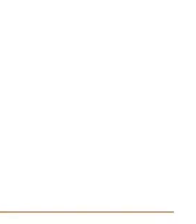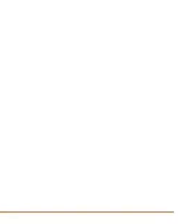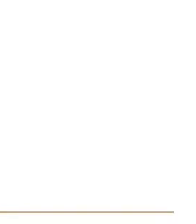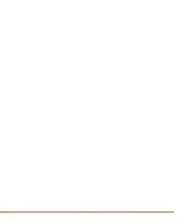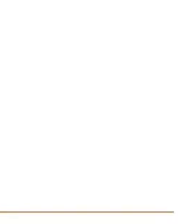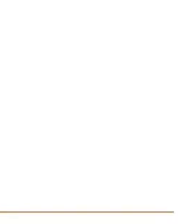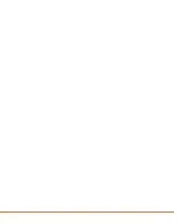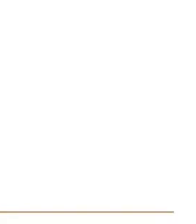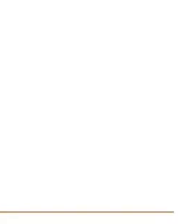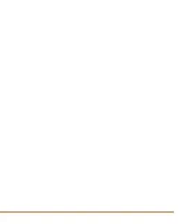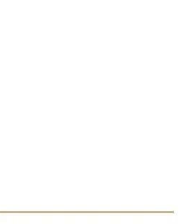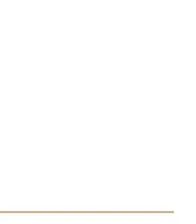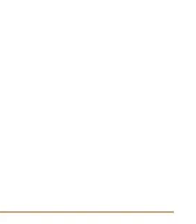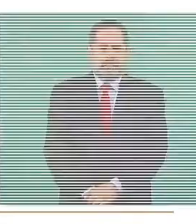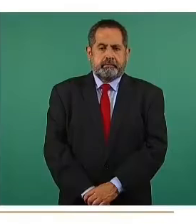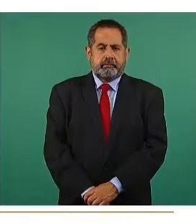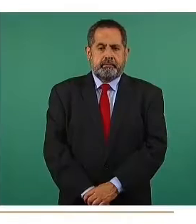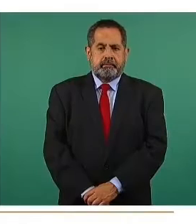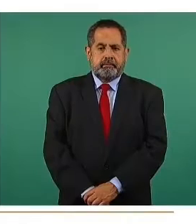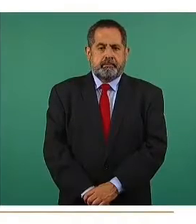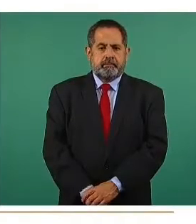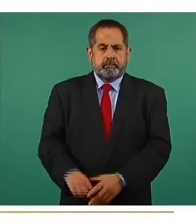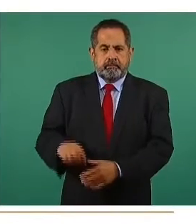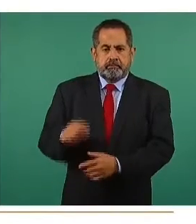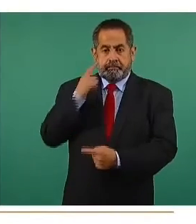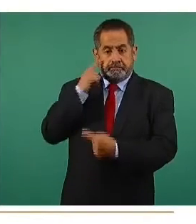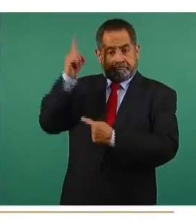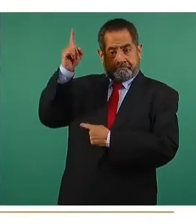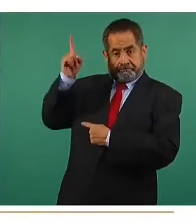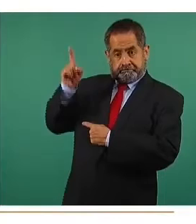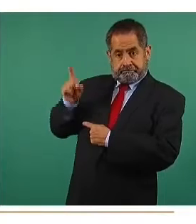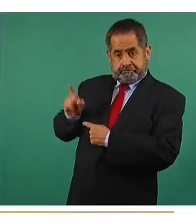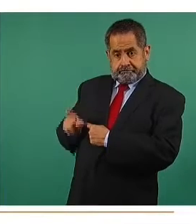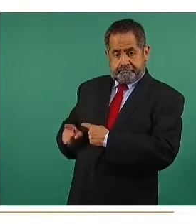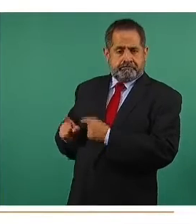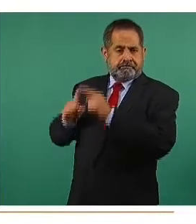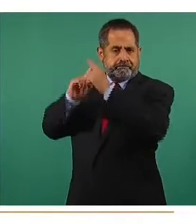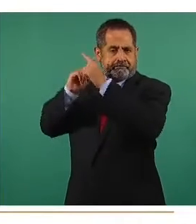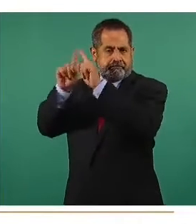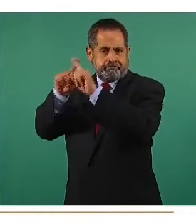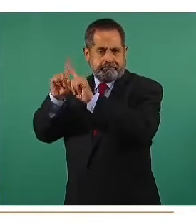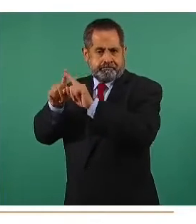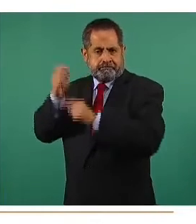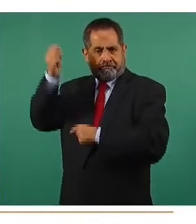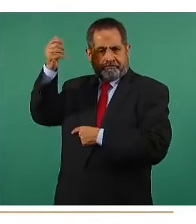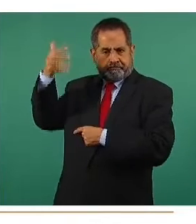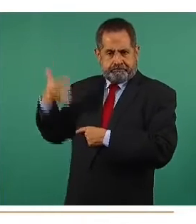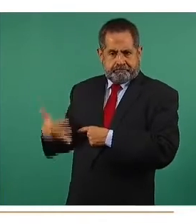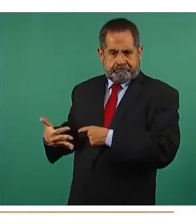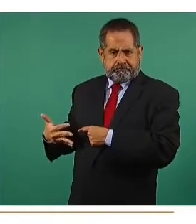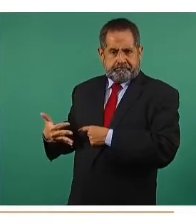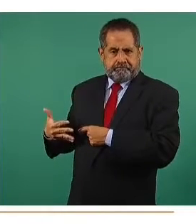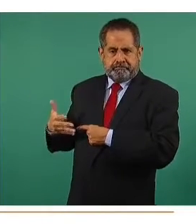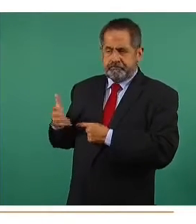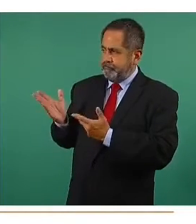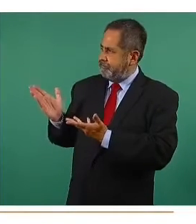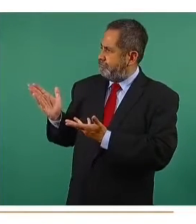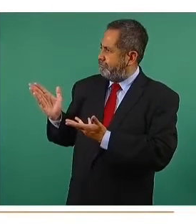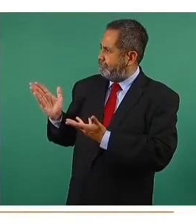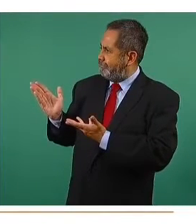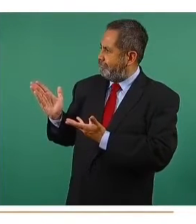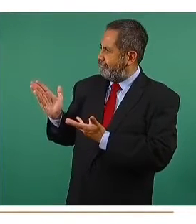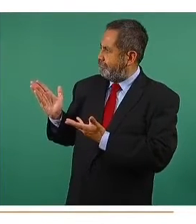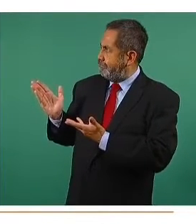totales aplicadas, en Altar, en San Luis Río Colorado, en Sonohita, Puerto Peñasco, Cananea, Naco, Santa Cruz, Zaric,